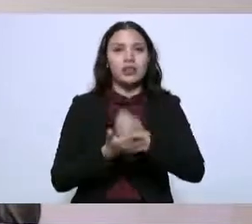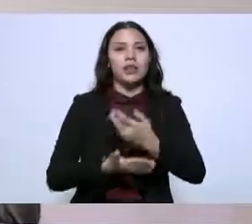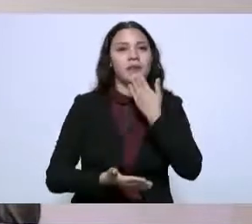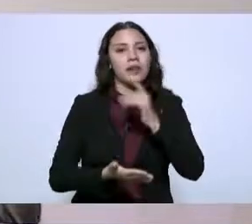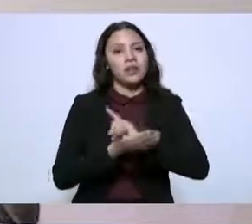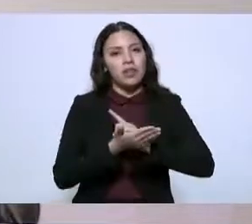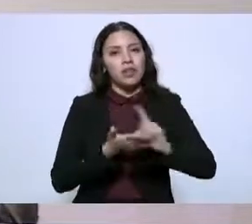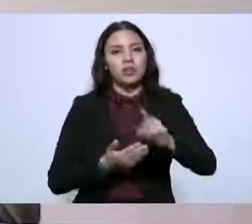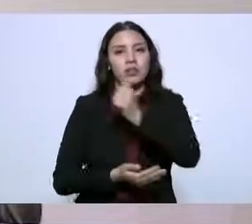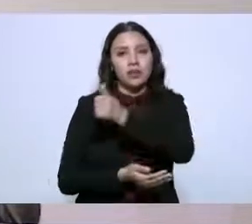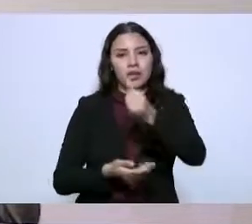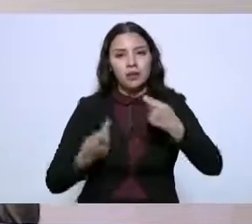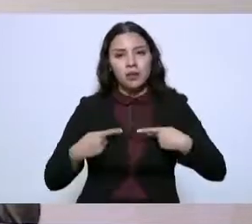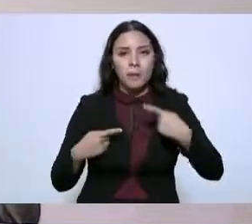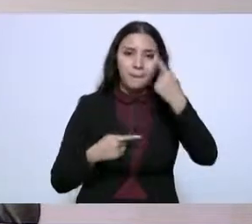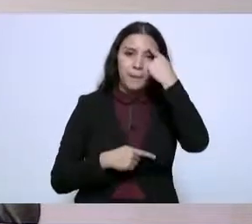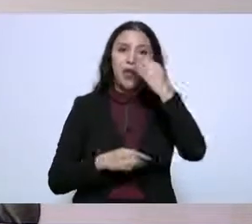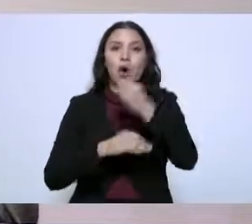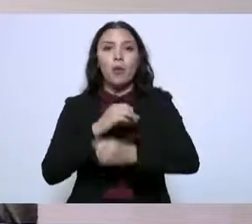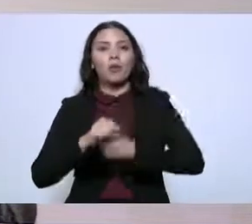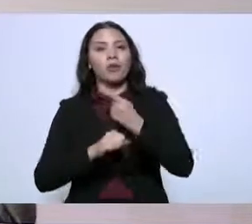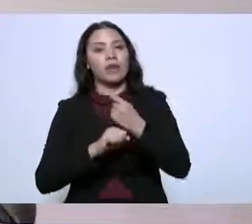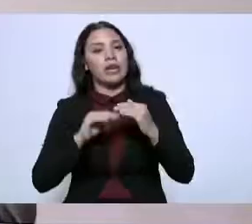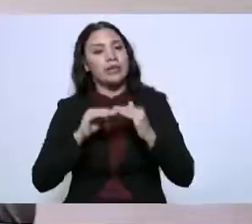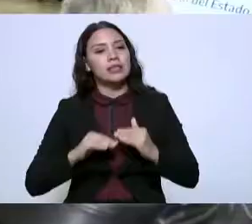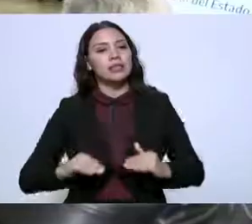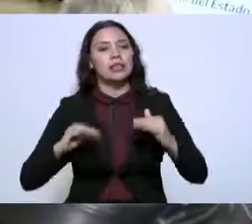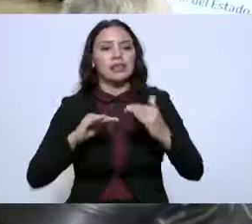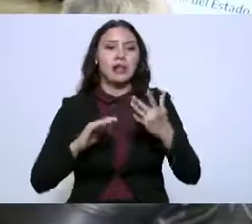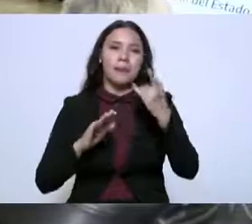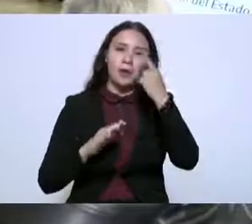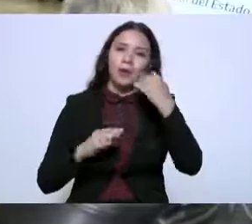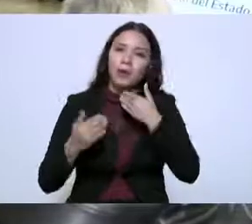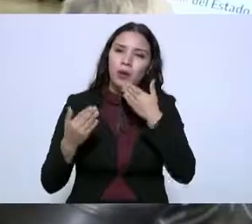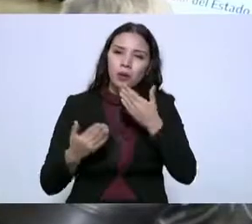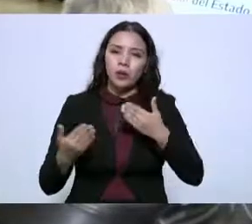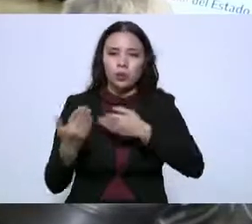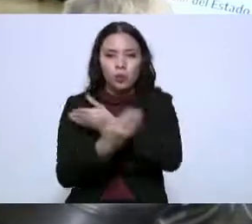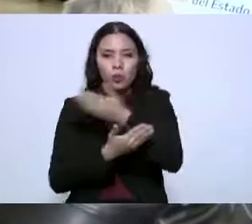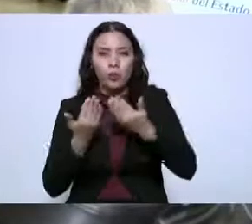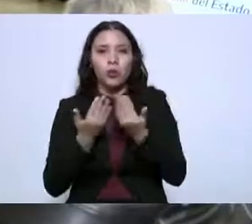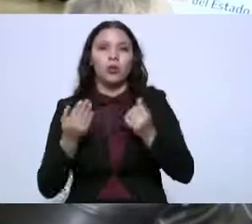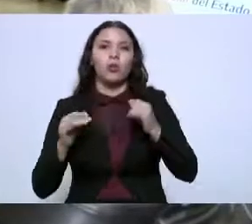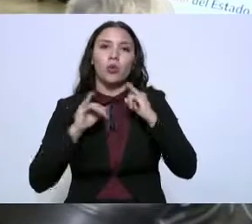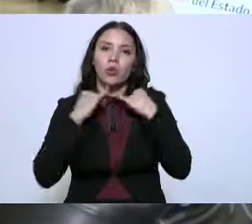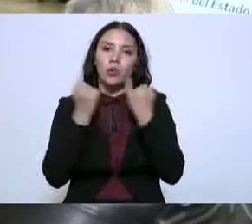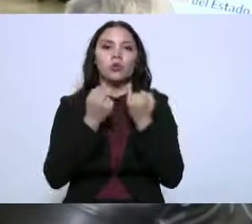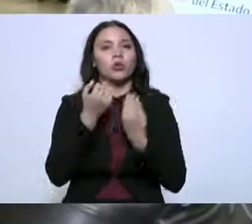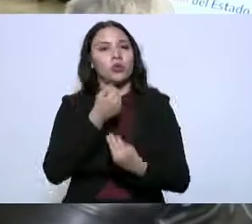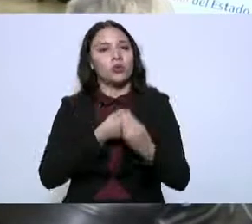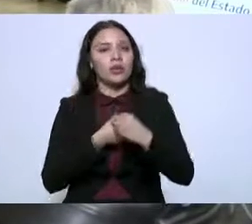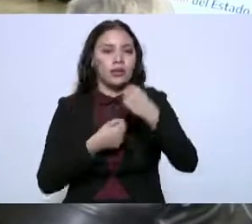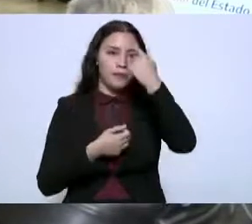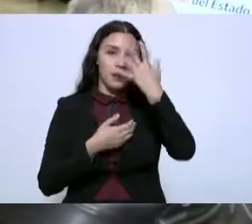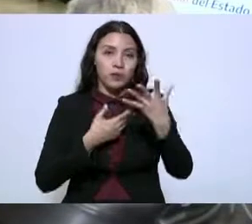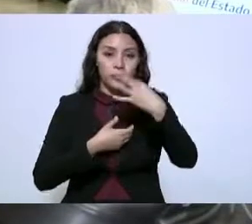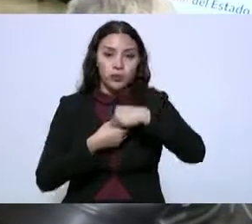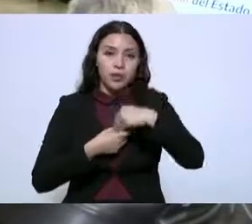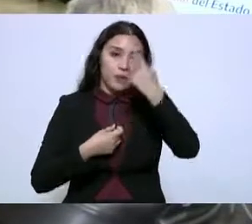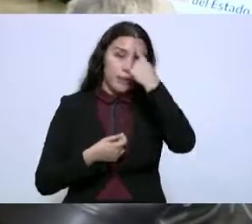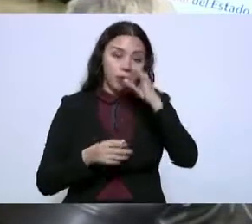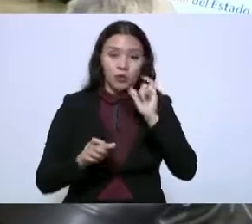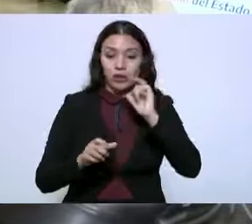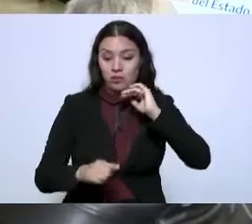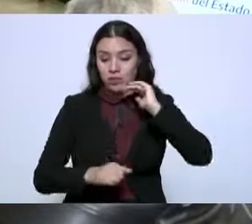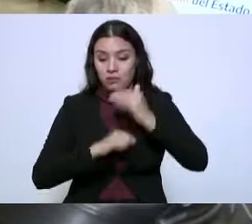derechos que eleven el nivel de vida de su pueblo, a través de un marco de cooperación y colaboración e inclusión, para que al término de esta